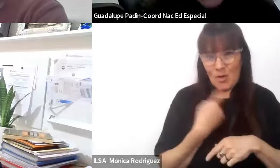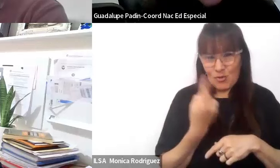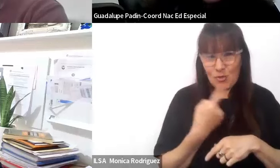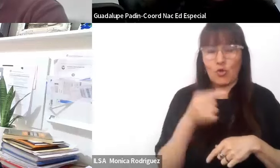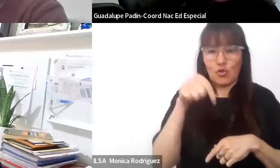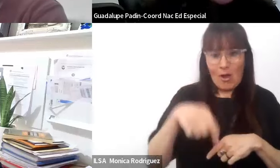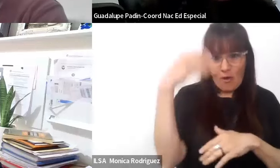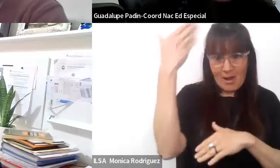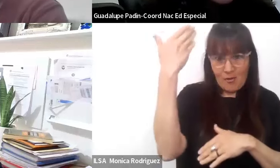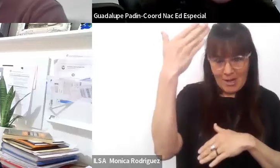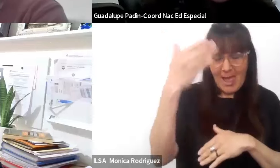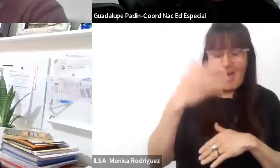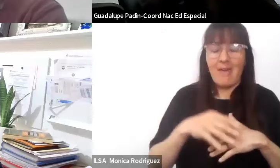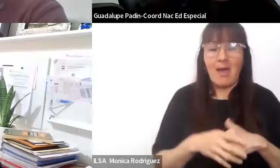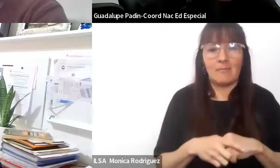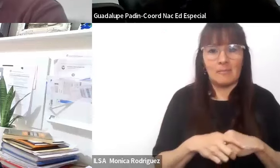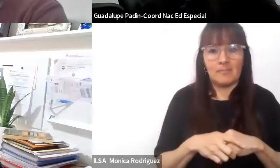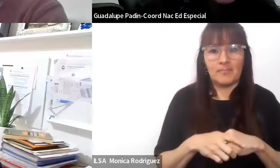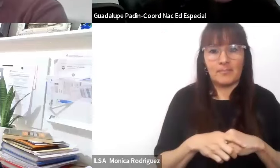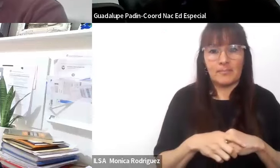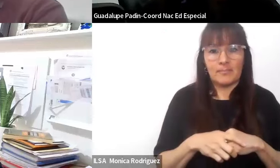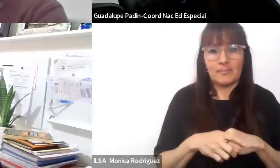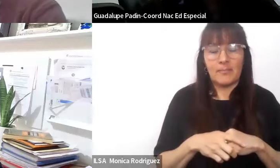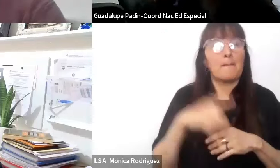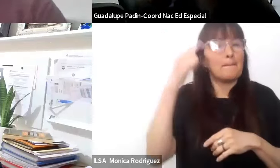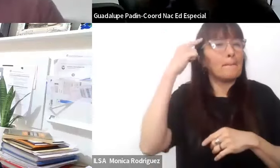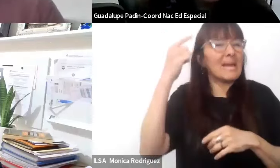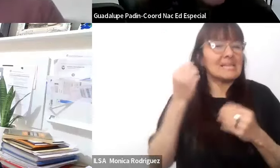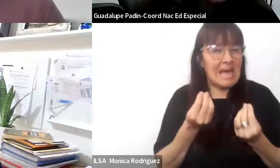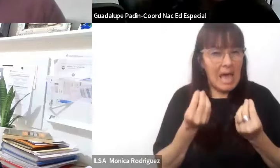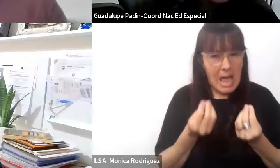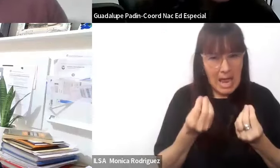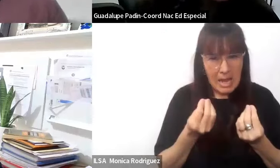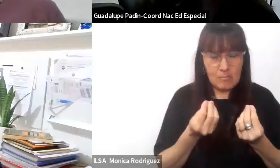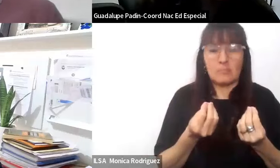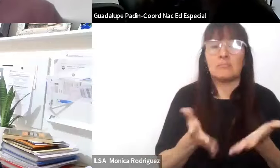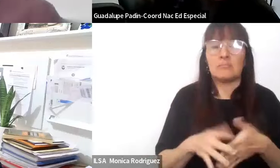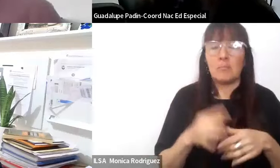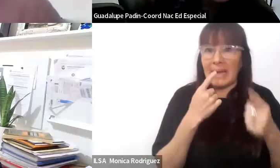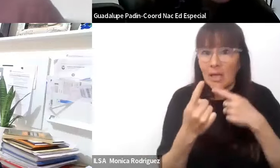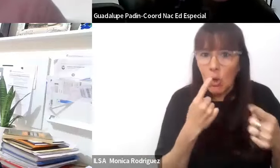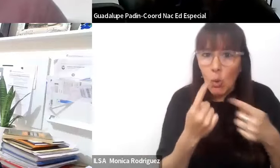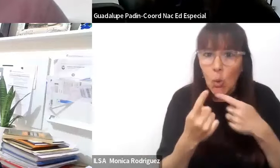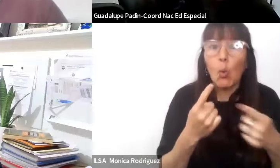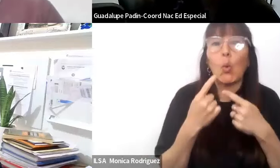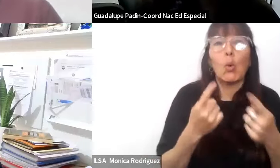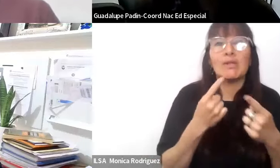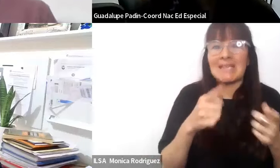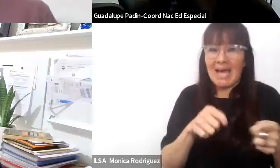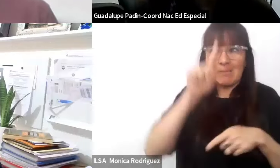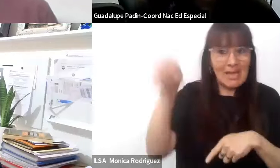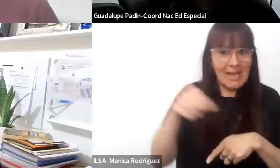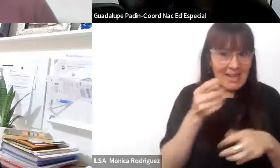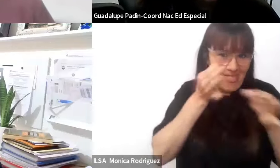jornada es poder empezar a pensar con algunos interrogantes que van a guiar el diálogo para que